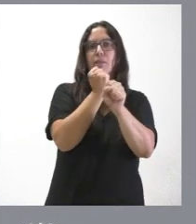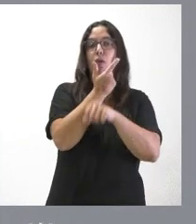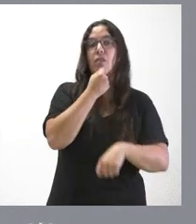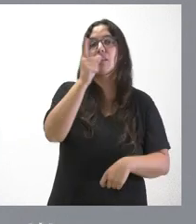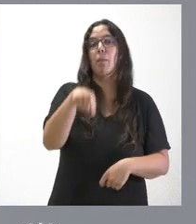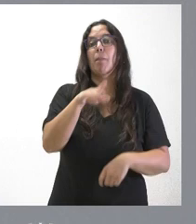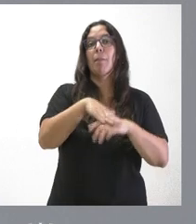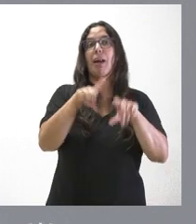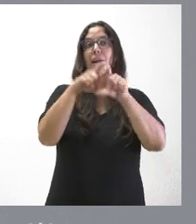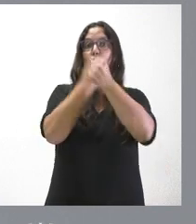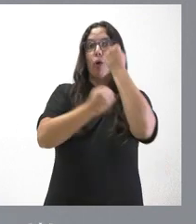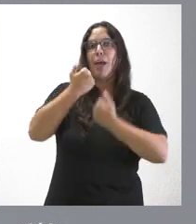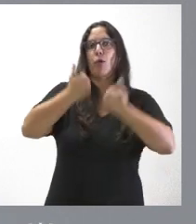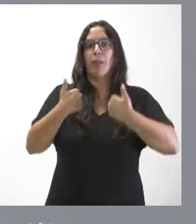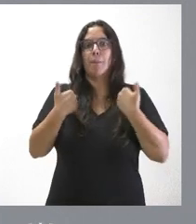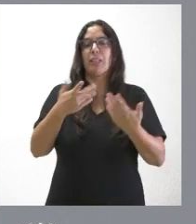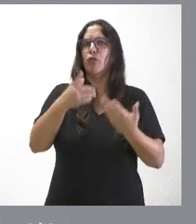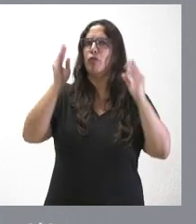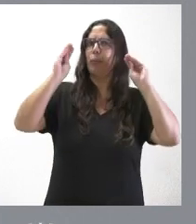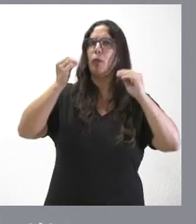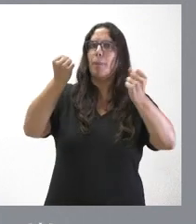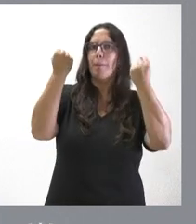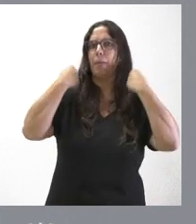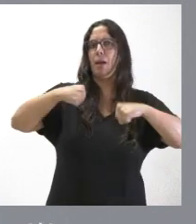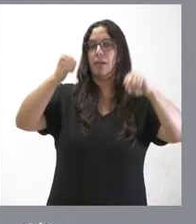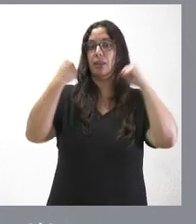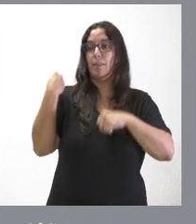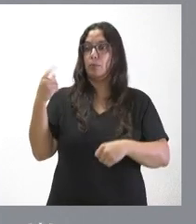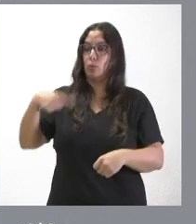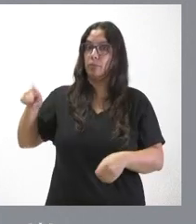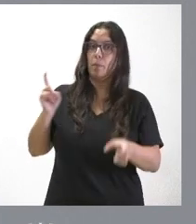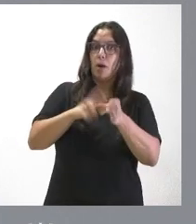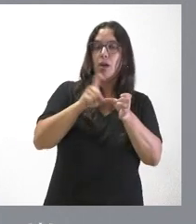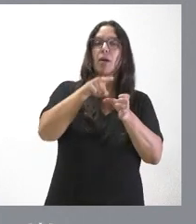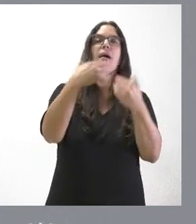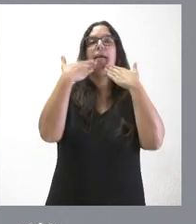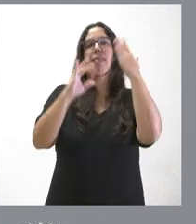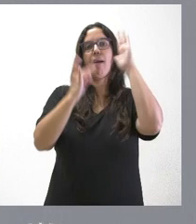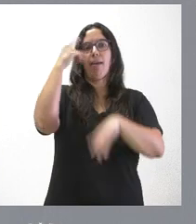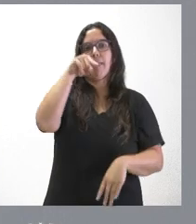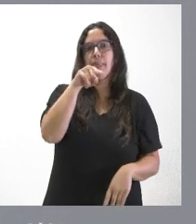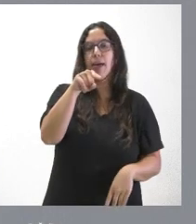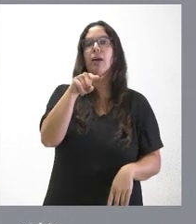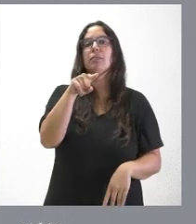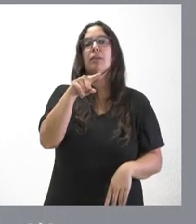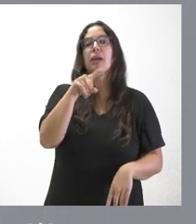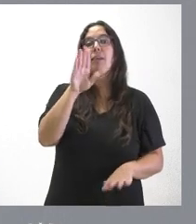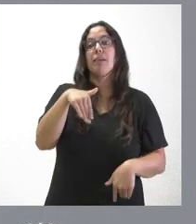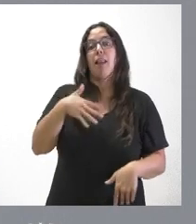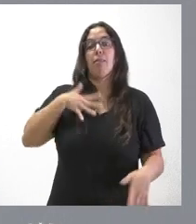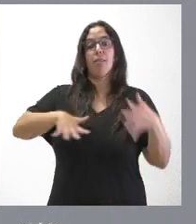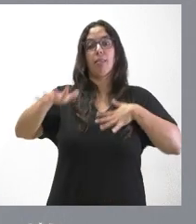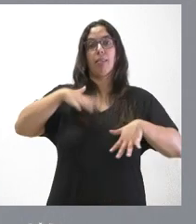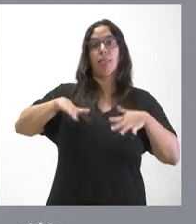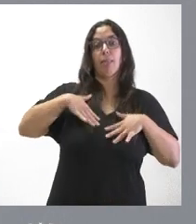competitividad de la economía. Es una formación práctica que reciben los participantes a través de esta iniciativa y nos permite adecuar su capacidad